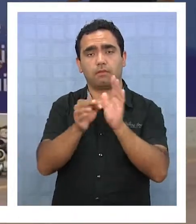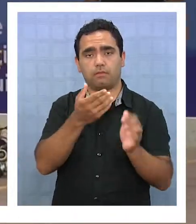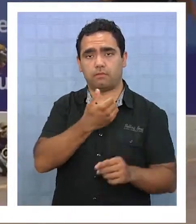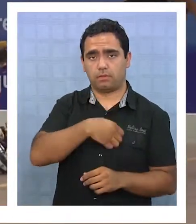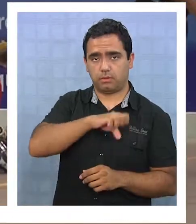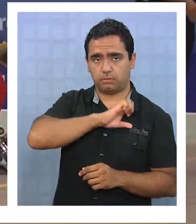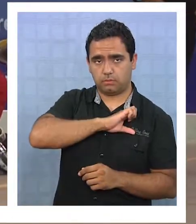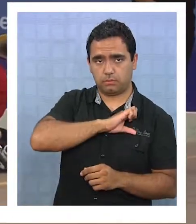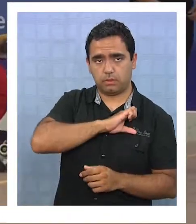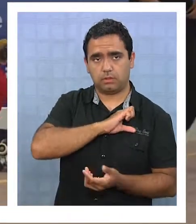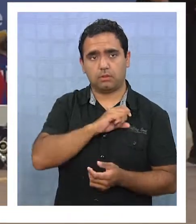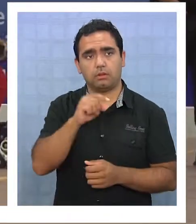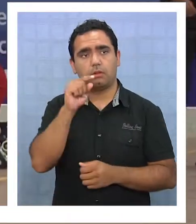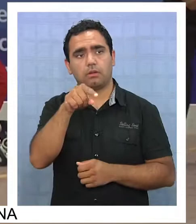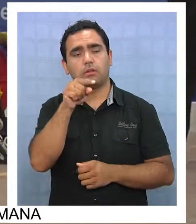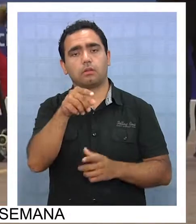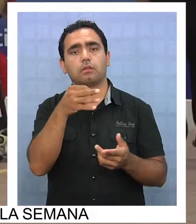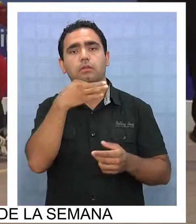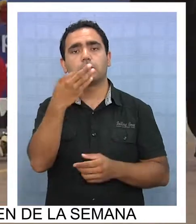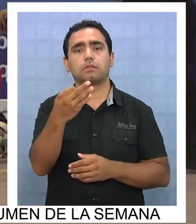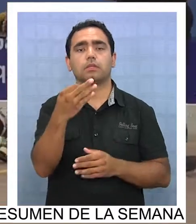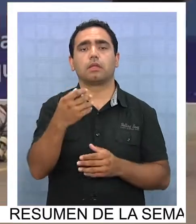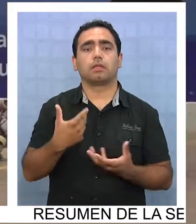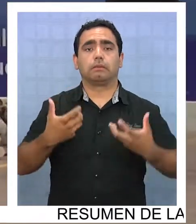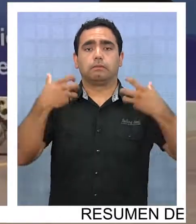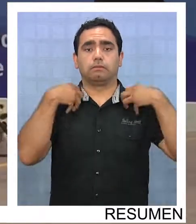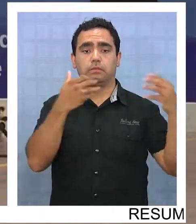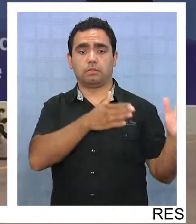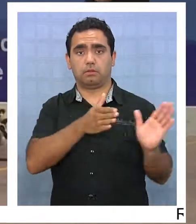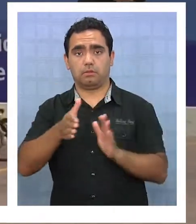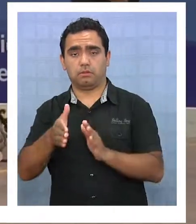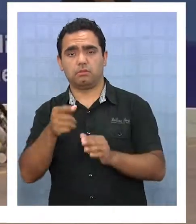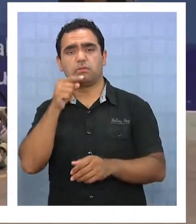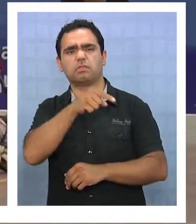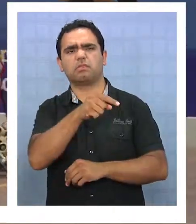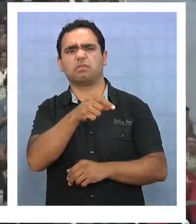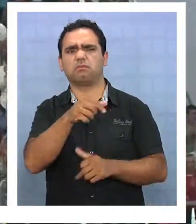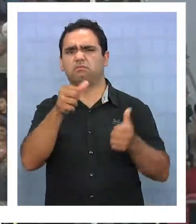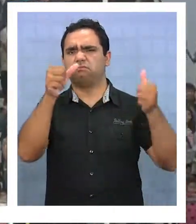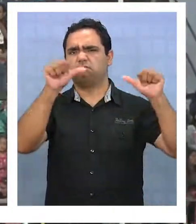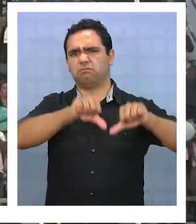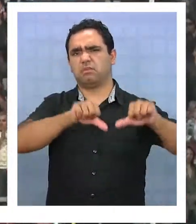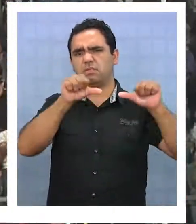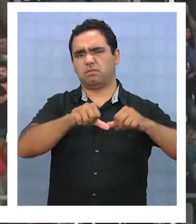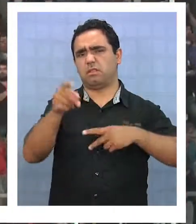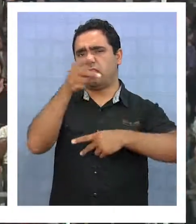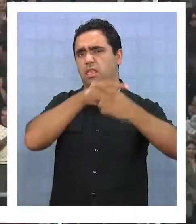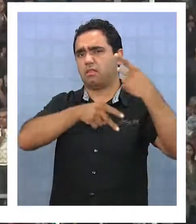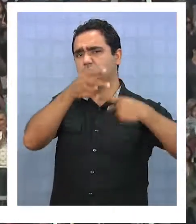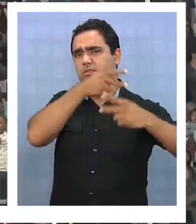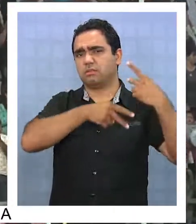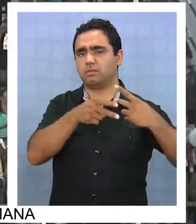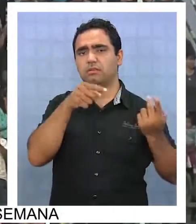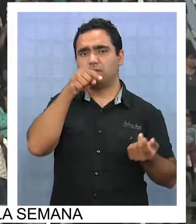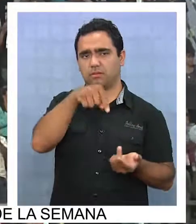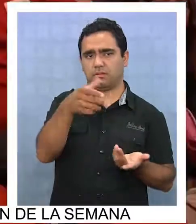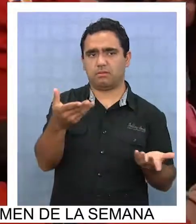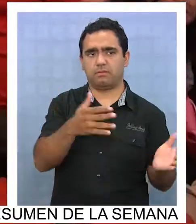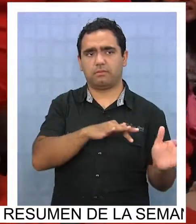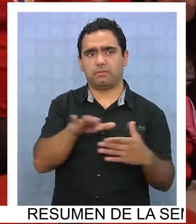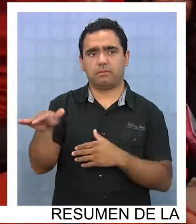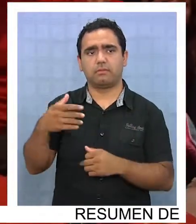aficionados al hockey y Astur, apuntaron a que la organización del evento deportivo fue la más negligente vista en la historia del hockey reciente.